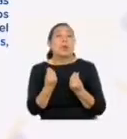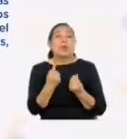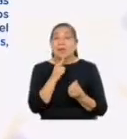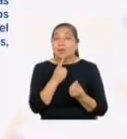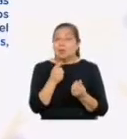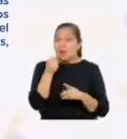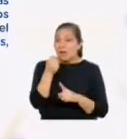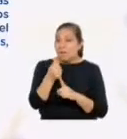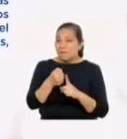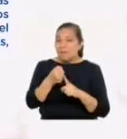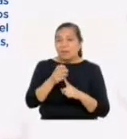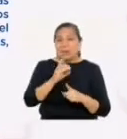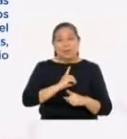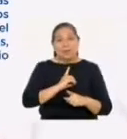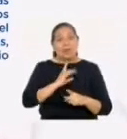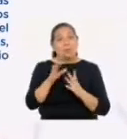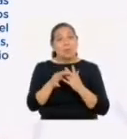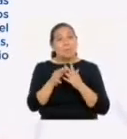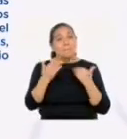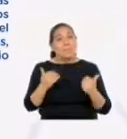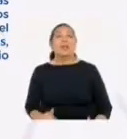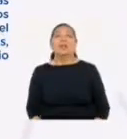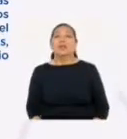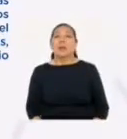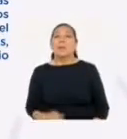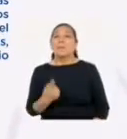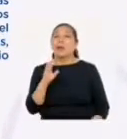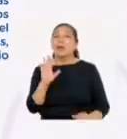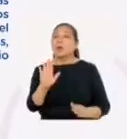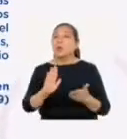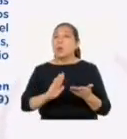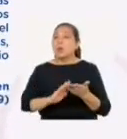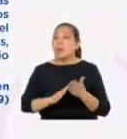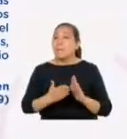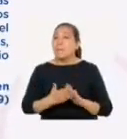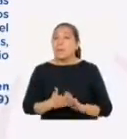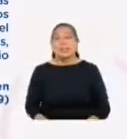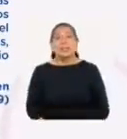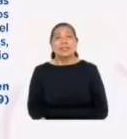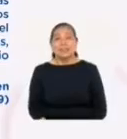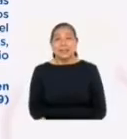porque eran una ofensa a la dignidad del matrimonio y un escándalo para la comunidad.